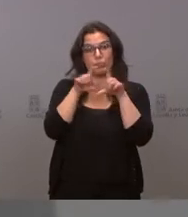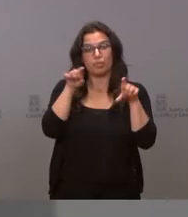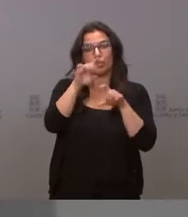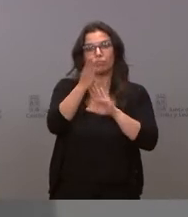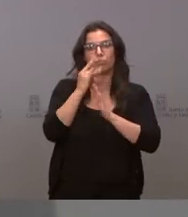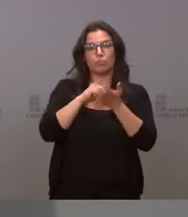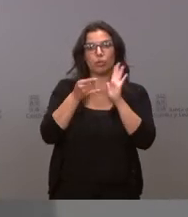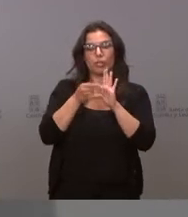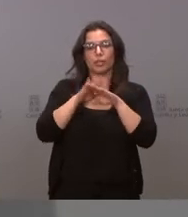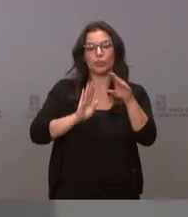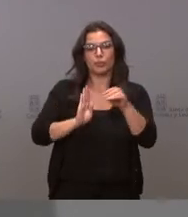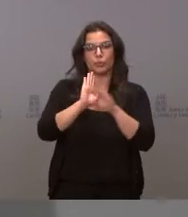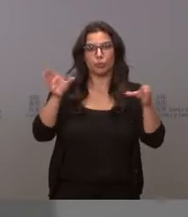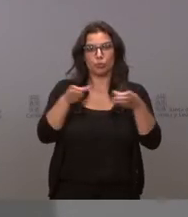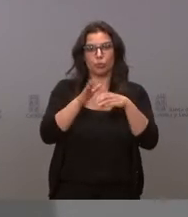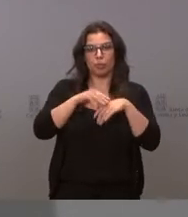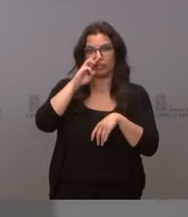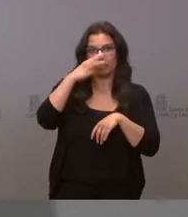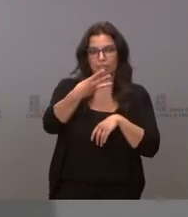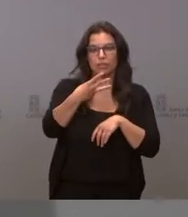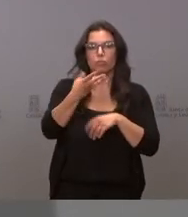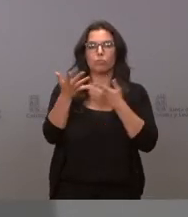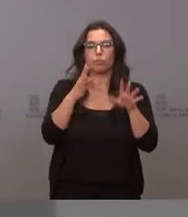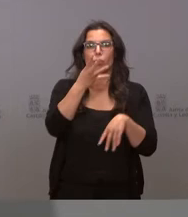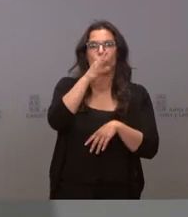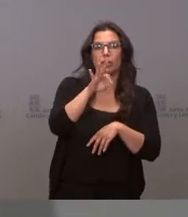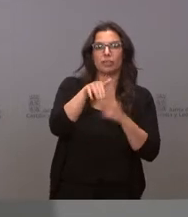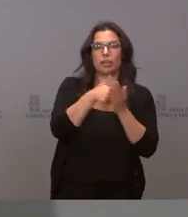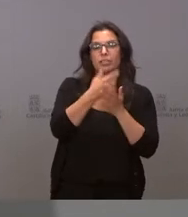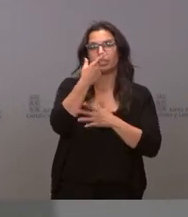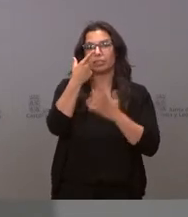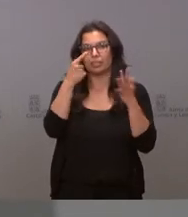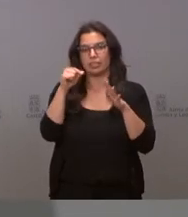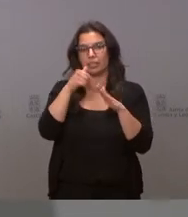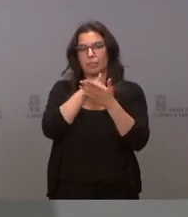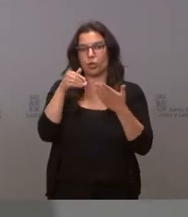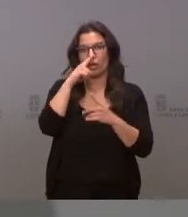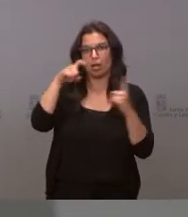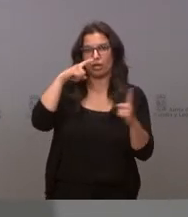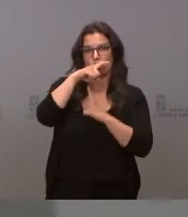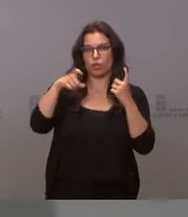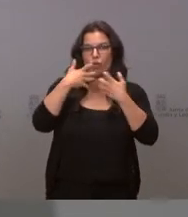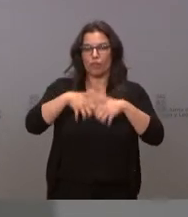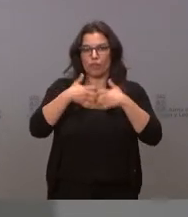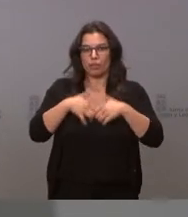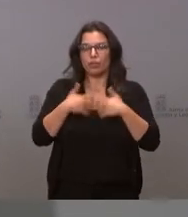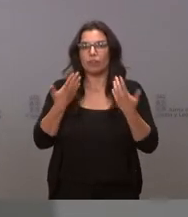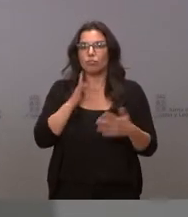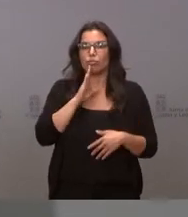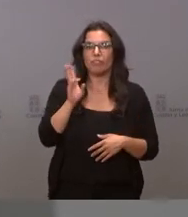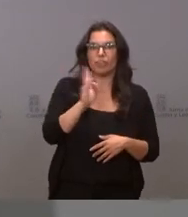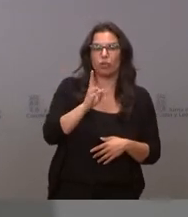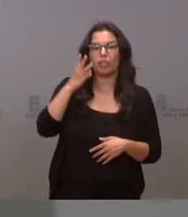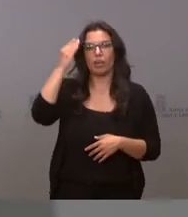inversiones al grupo en los próximos tres años de entre 40 y 60 millones por año en sus factorías de Valladolid y Aranda. Otra